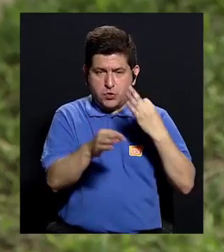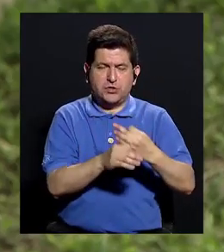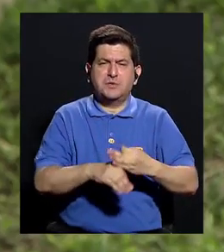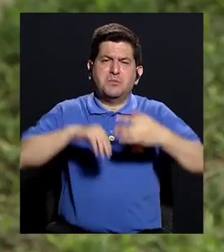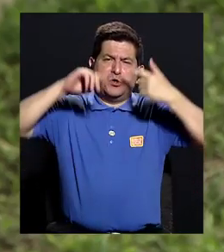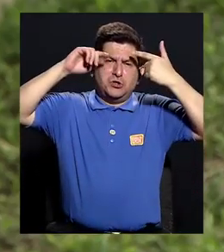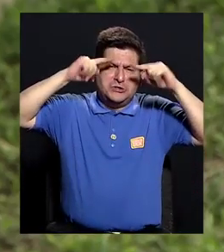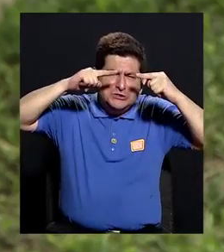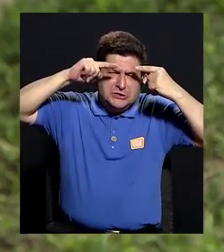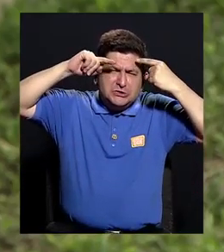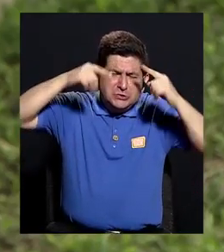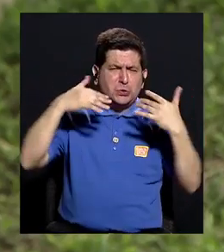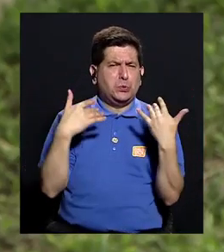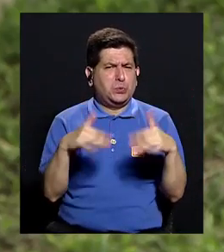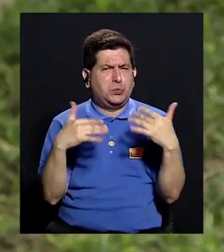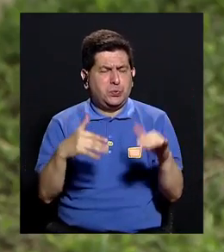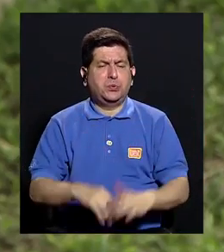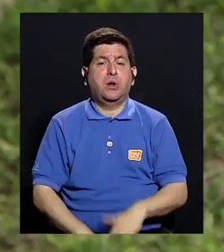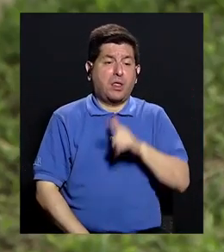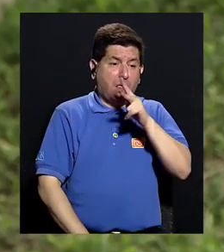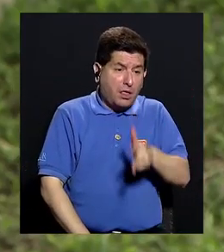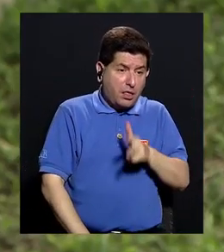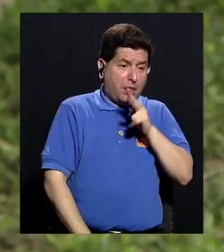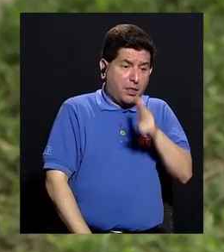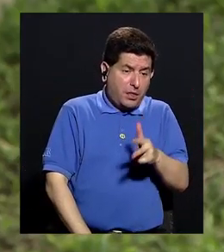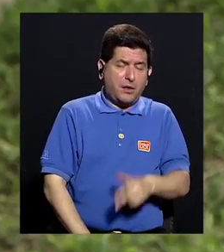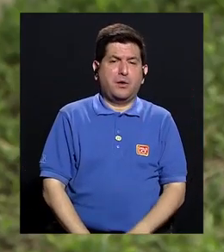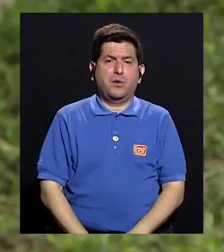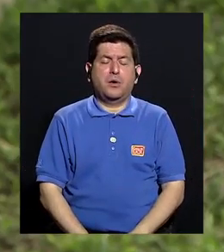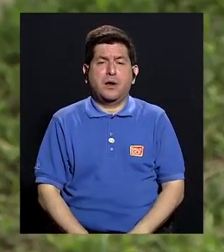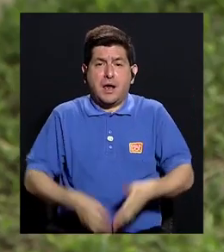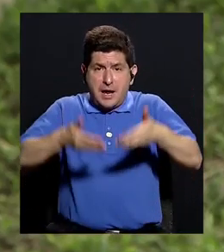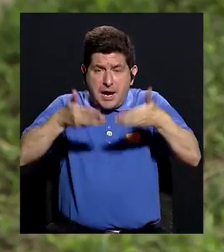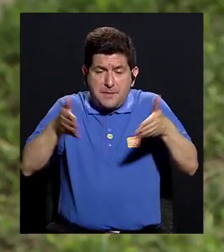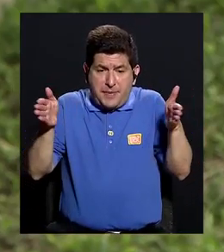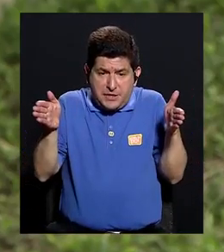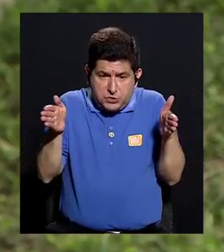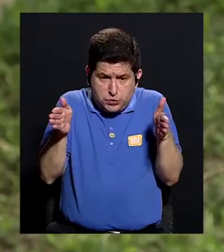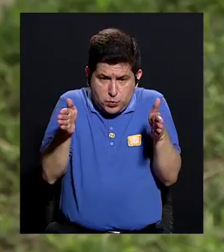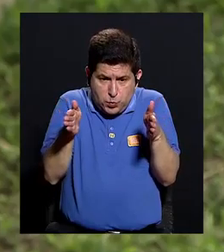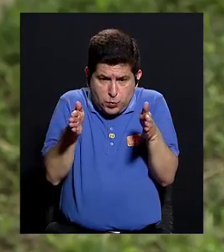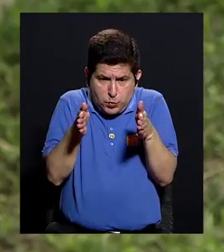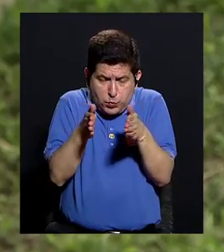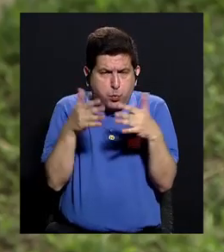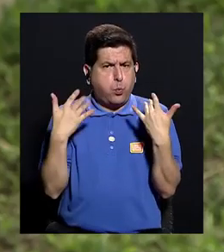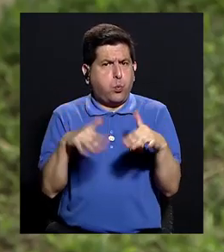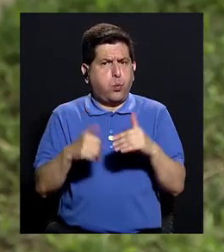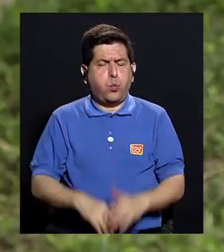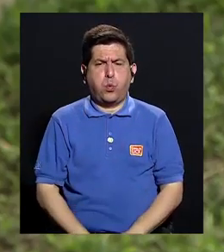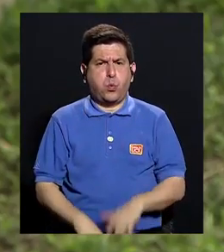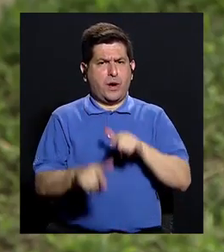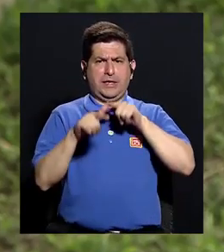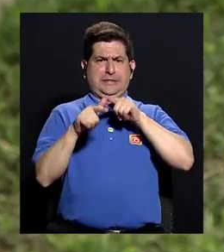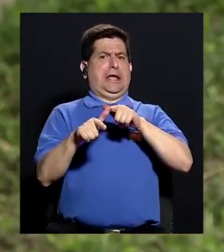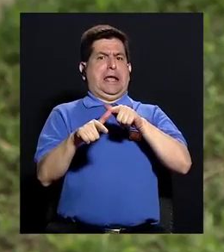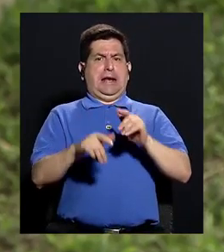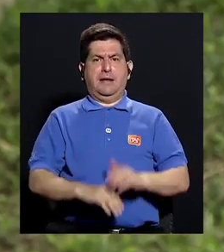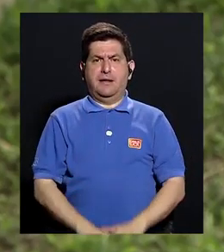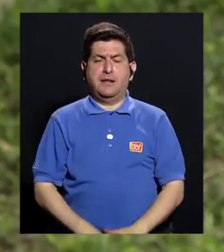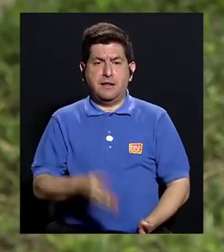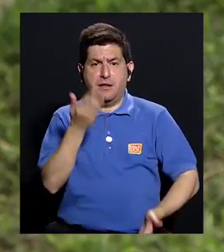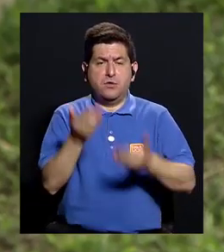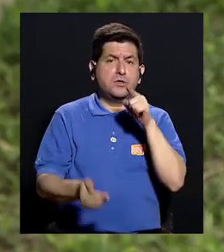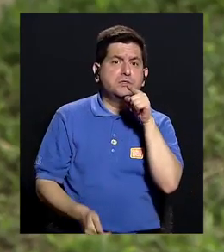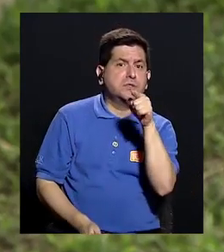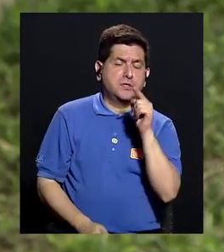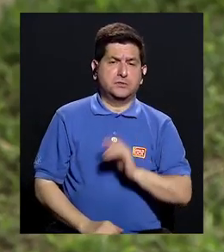duele mucho la cabeza, hay vómitos, hay bajo peso, hay pérdida de peso excesiva, ¿verdad? Como decirte